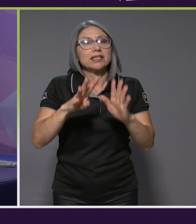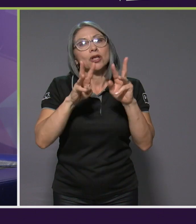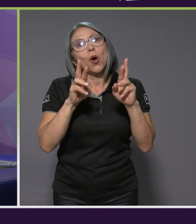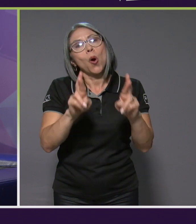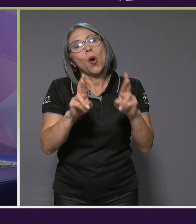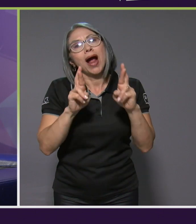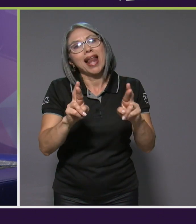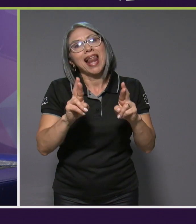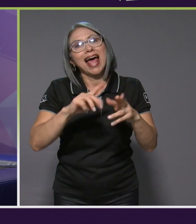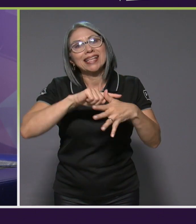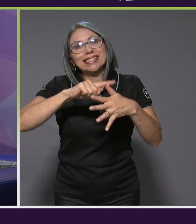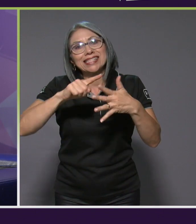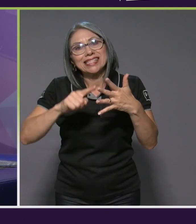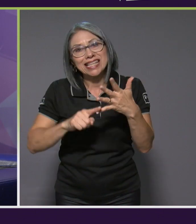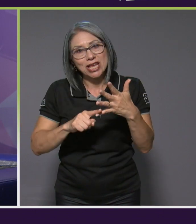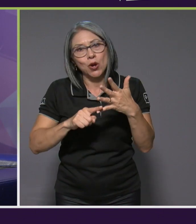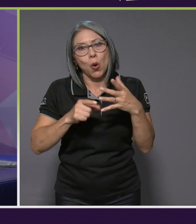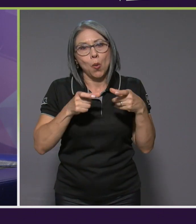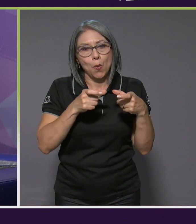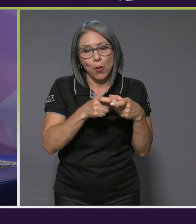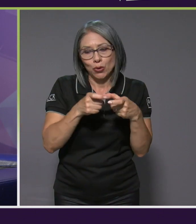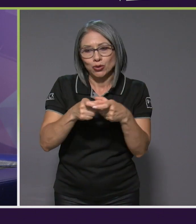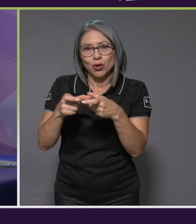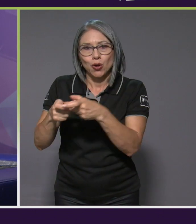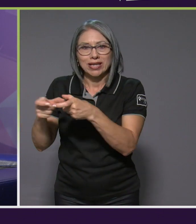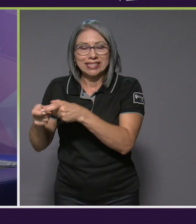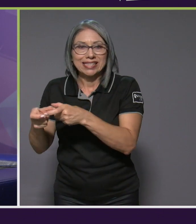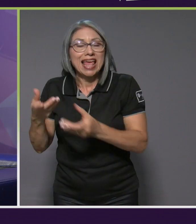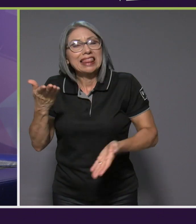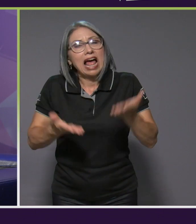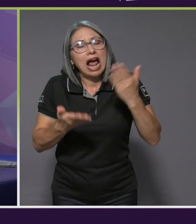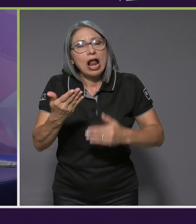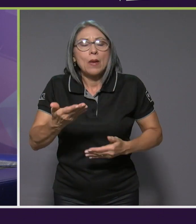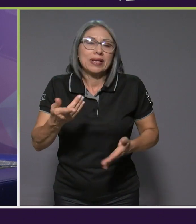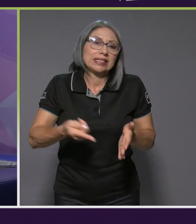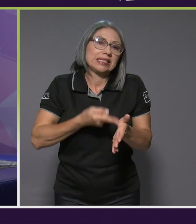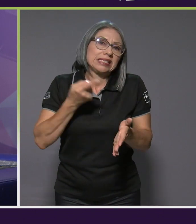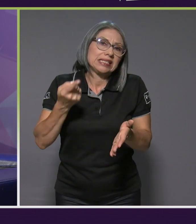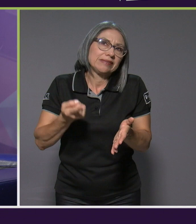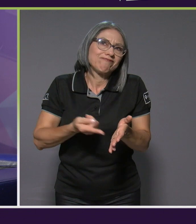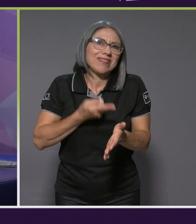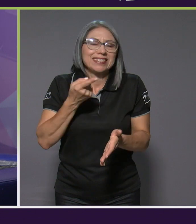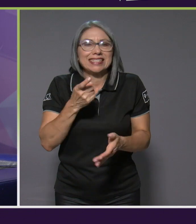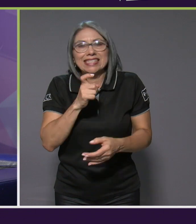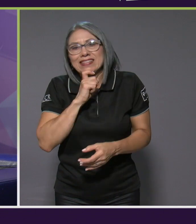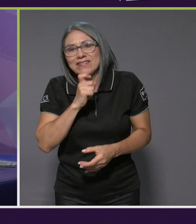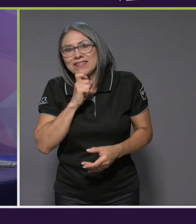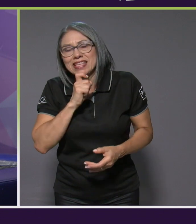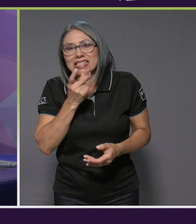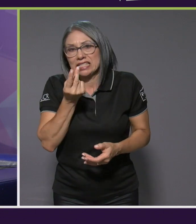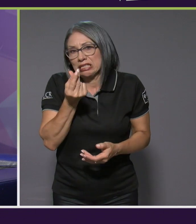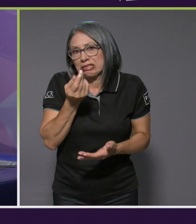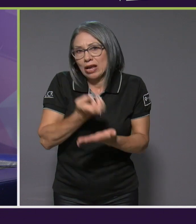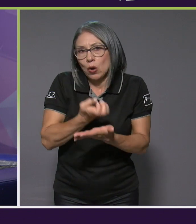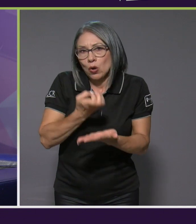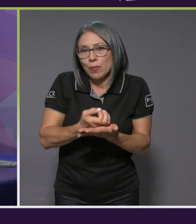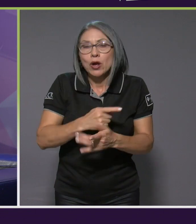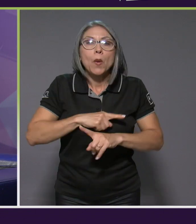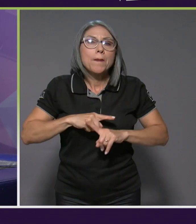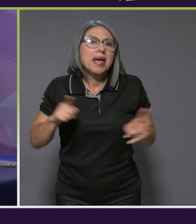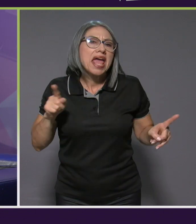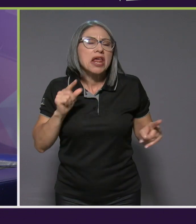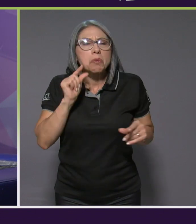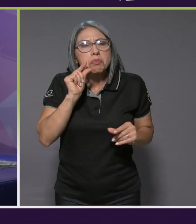yo siempre les digo, si es muy difícil a nivel económico, por la razón que sea, con una que vayamos